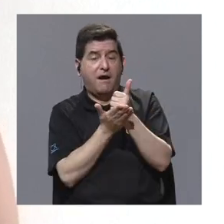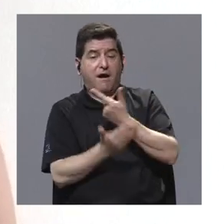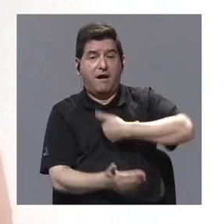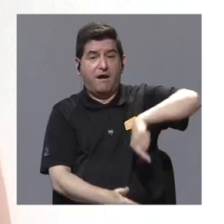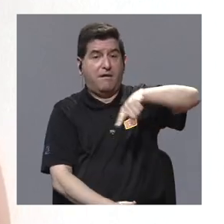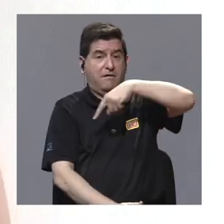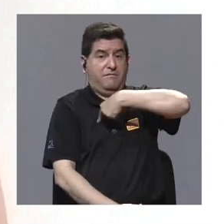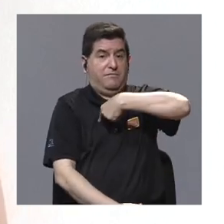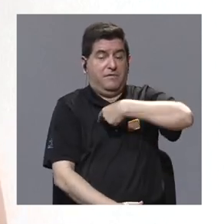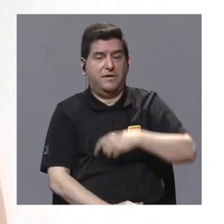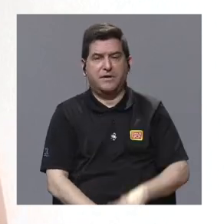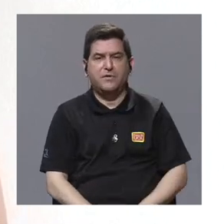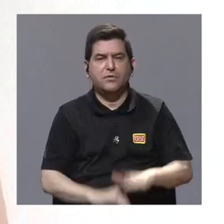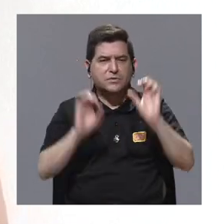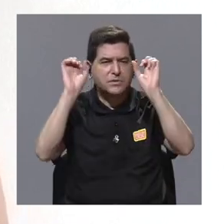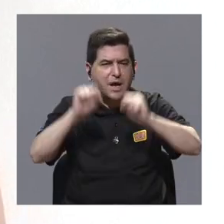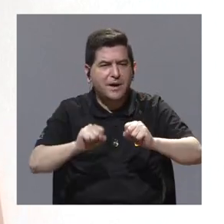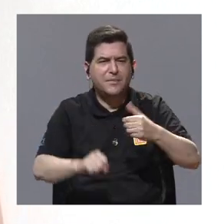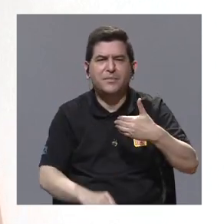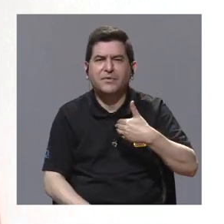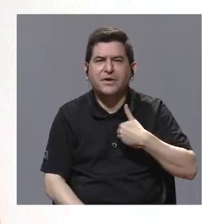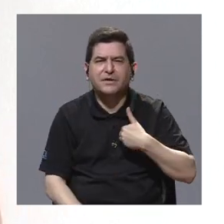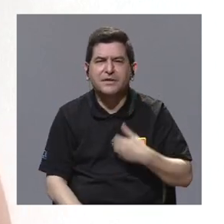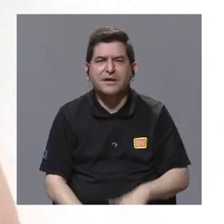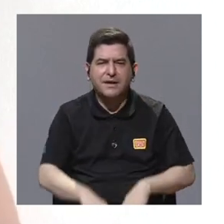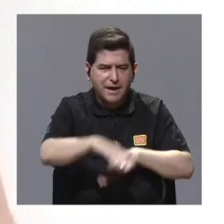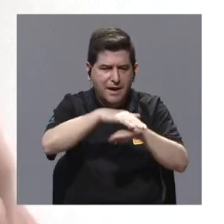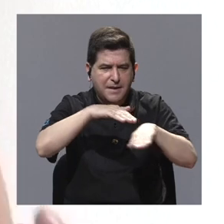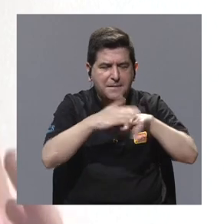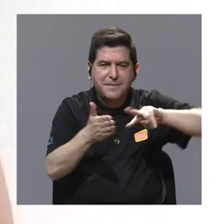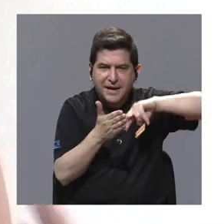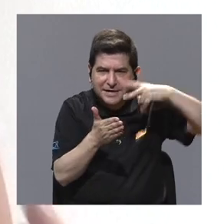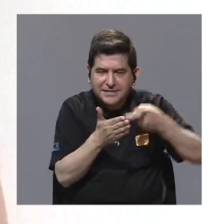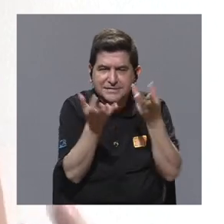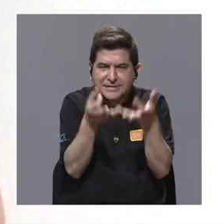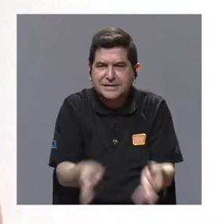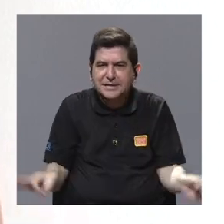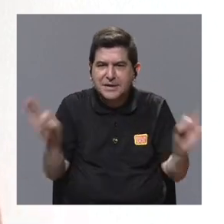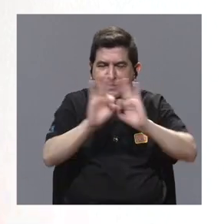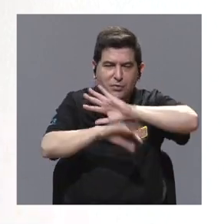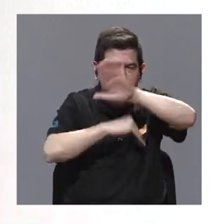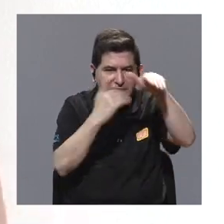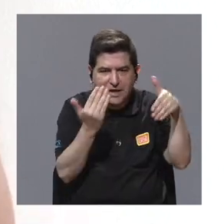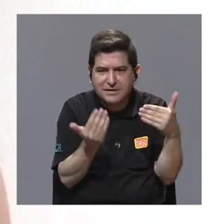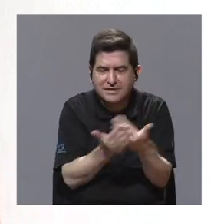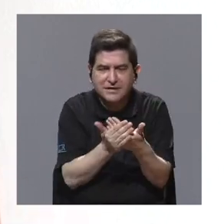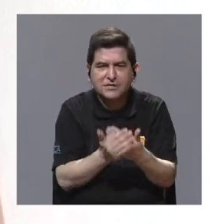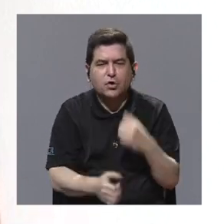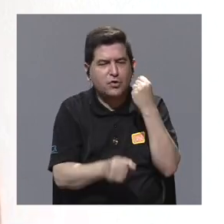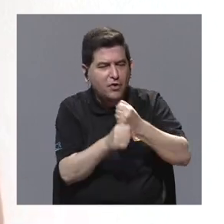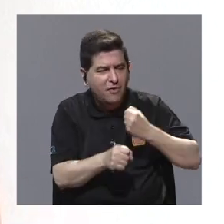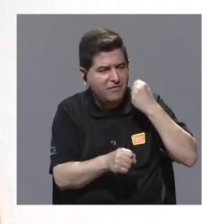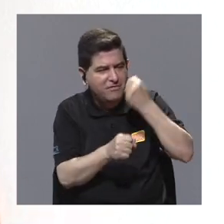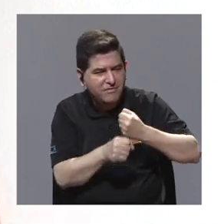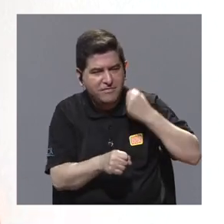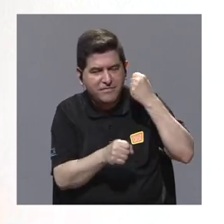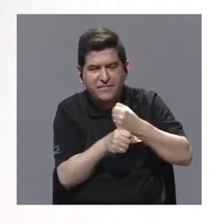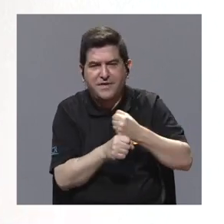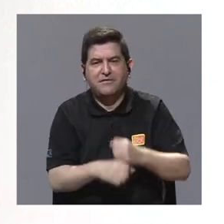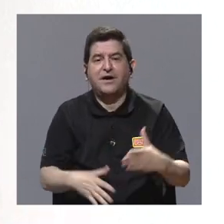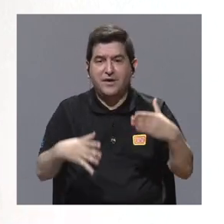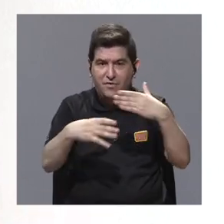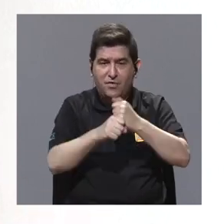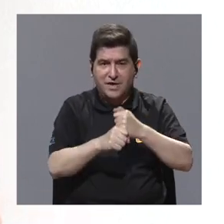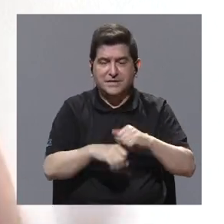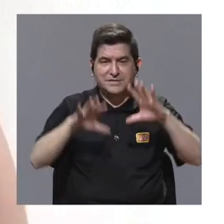ayuda o nos ayudaría a generar una referencia conceptual muy importante de todos los esfuerzos